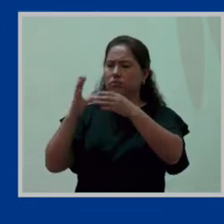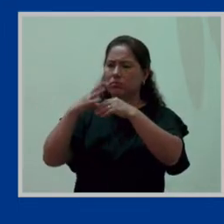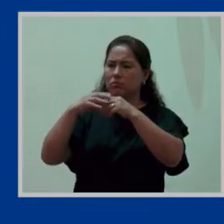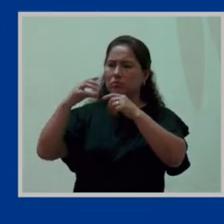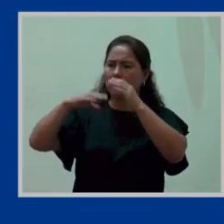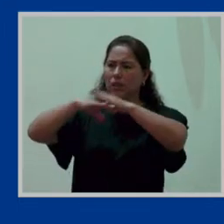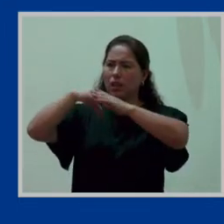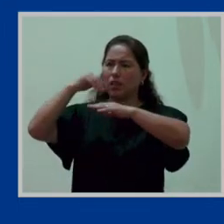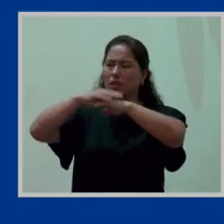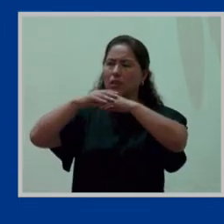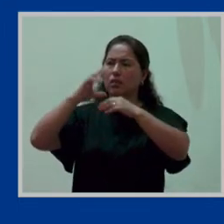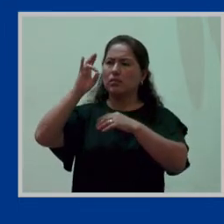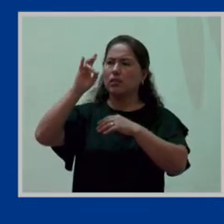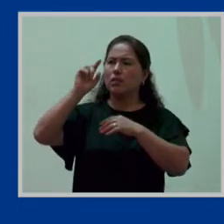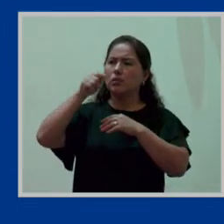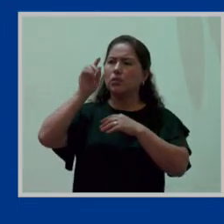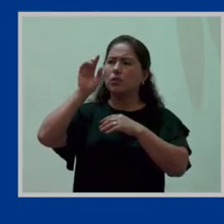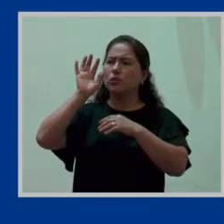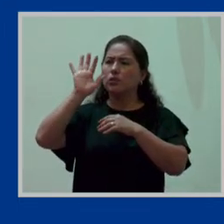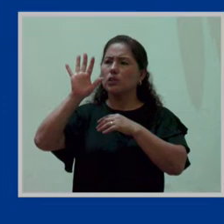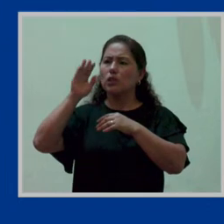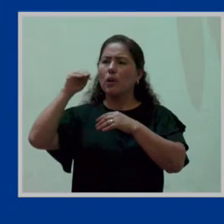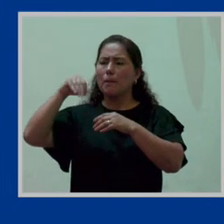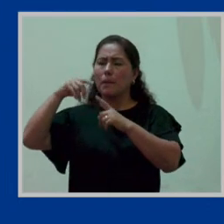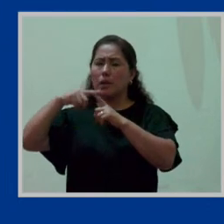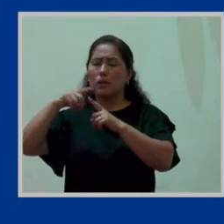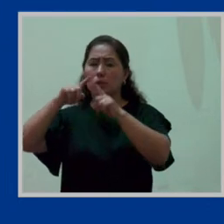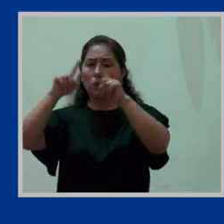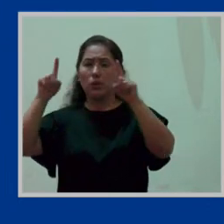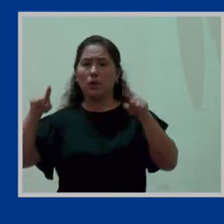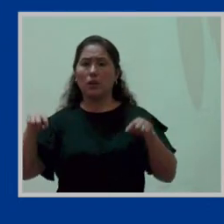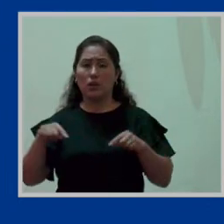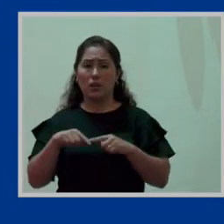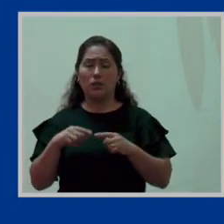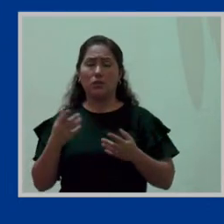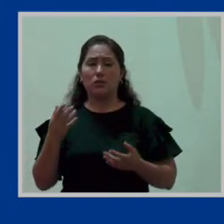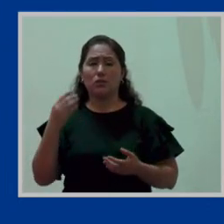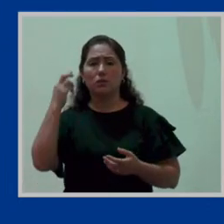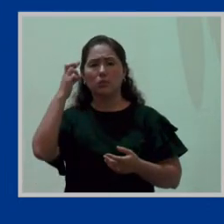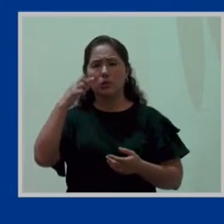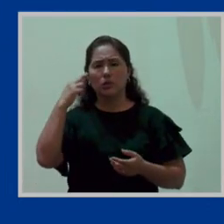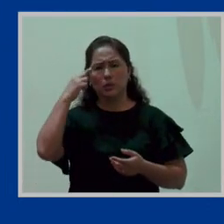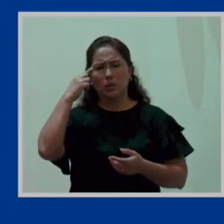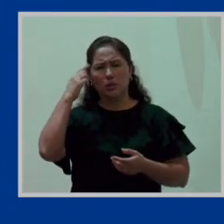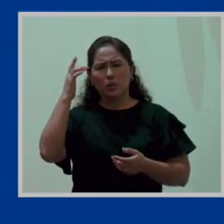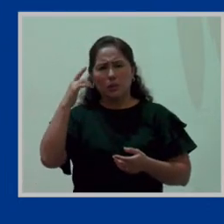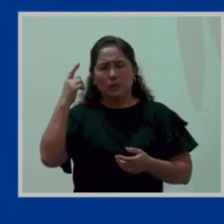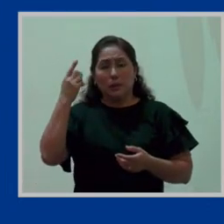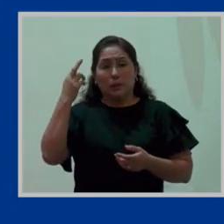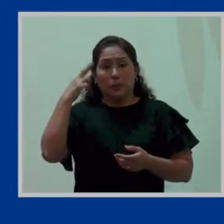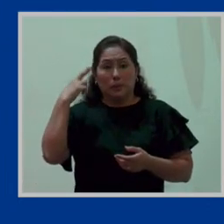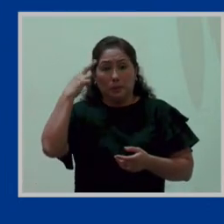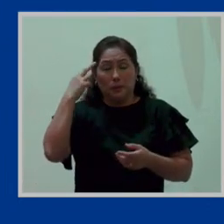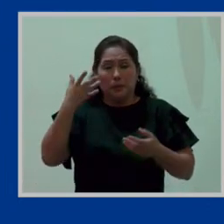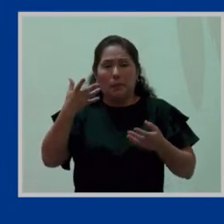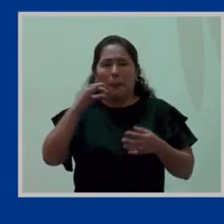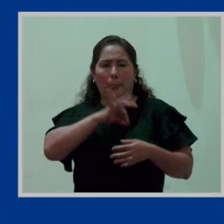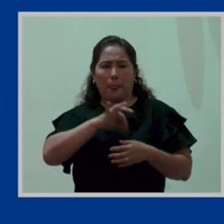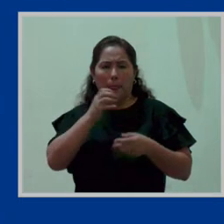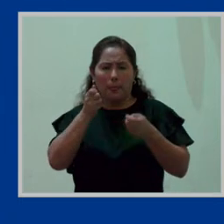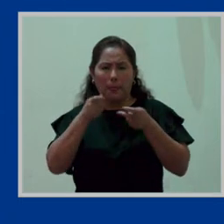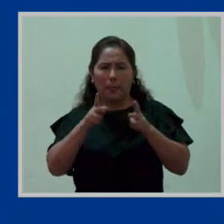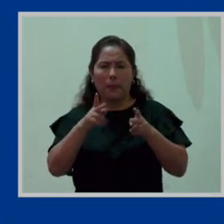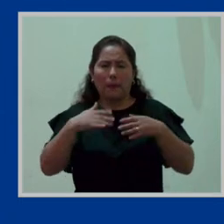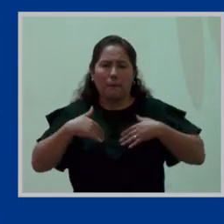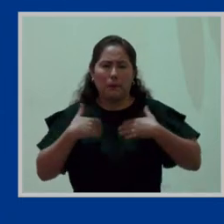,5 metros. Motivo por el cual, digamos, en esto se aprovecha la oportunidad para